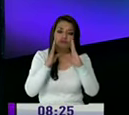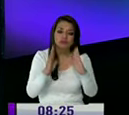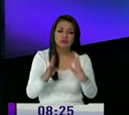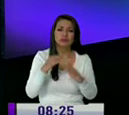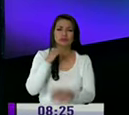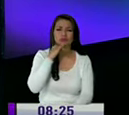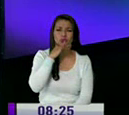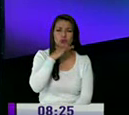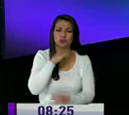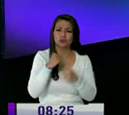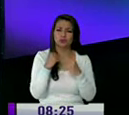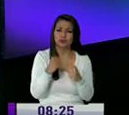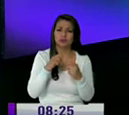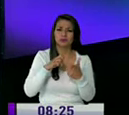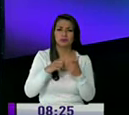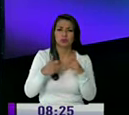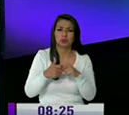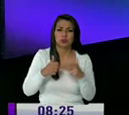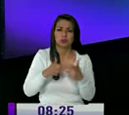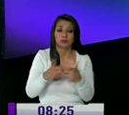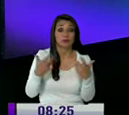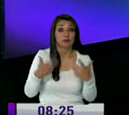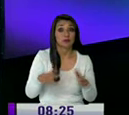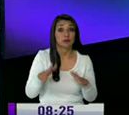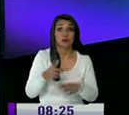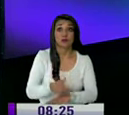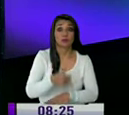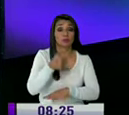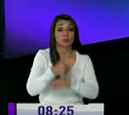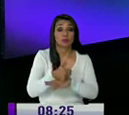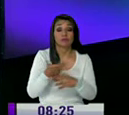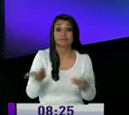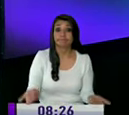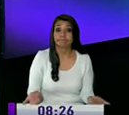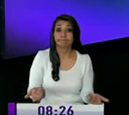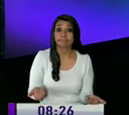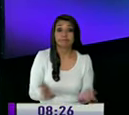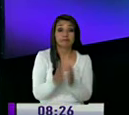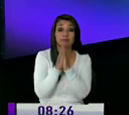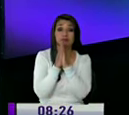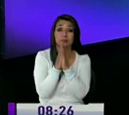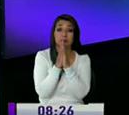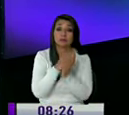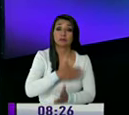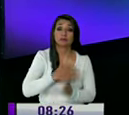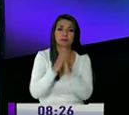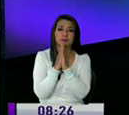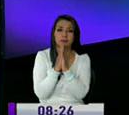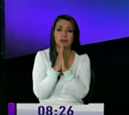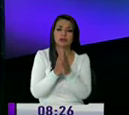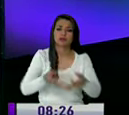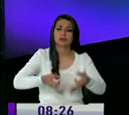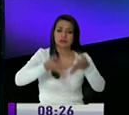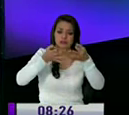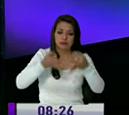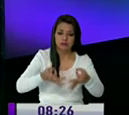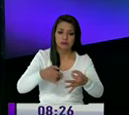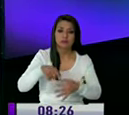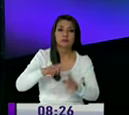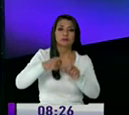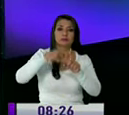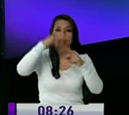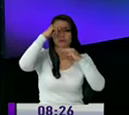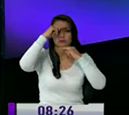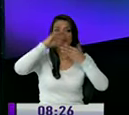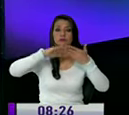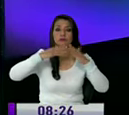insalubridad que provoca eso ya seriamente autoridades es terrible así que por favor petitorio en serio que realiza este el primer